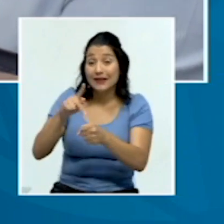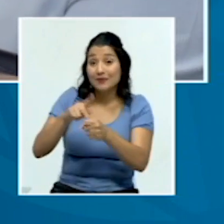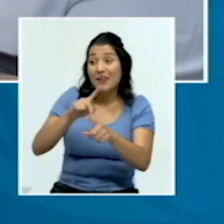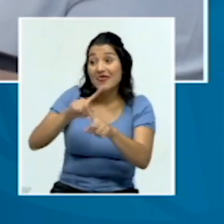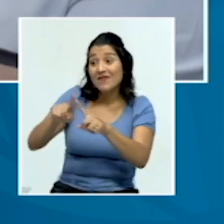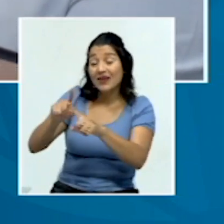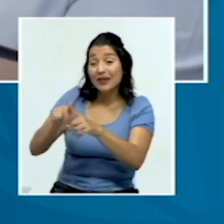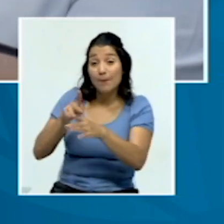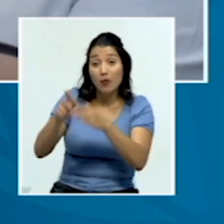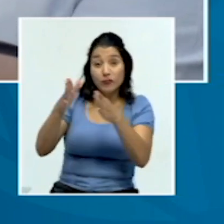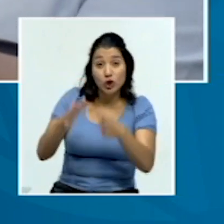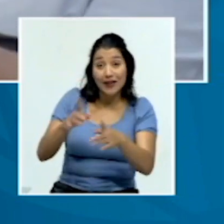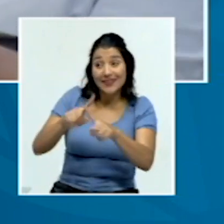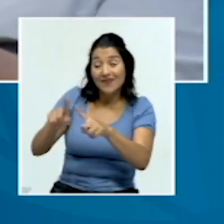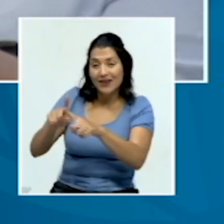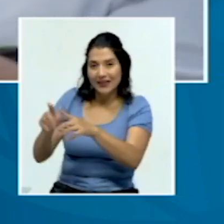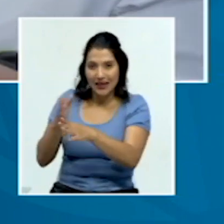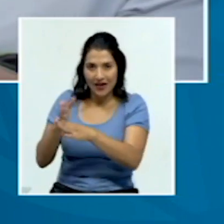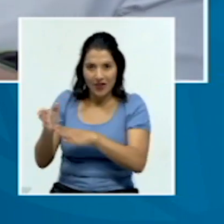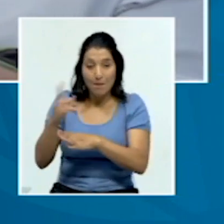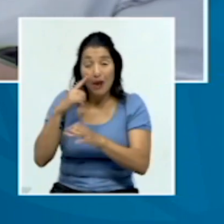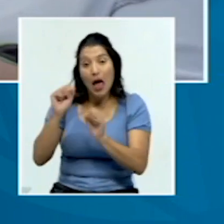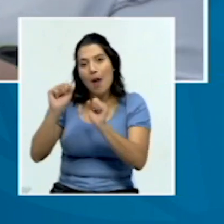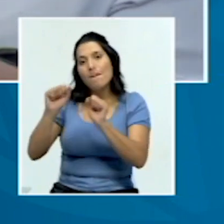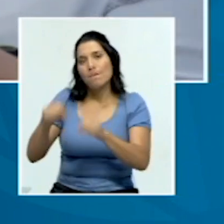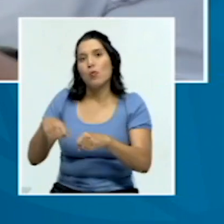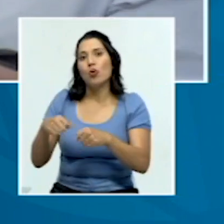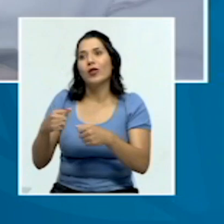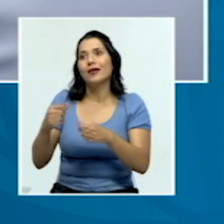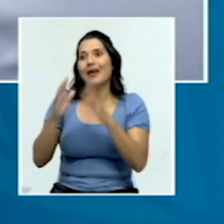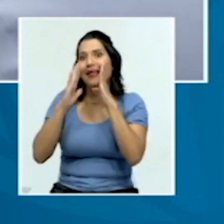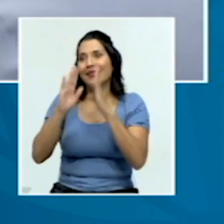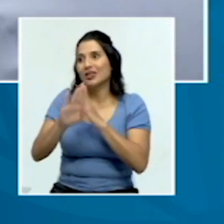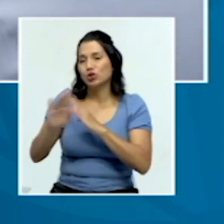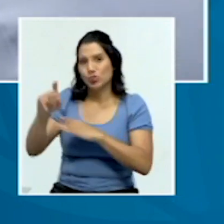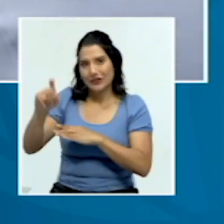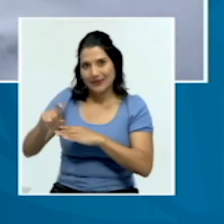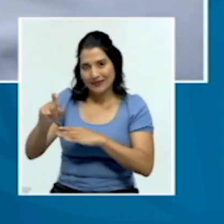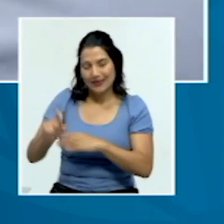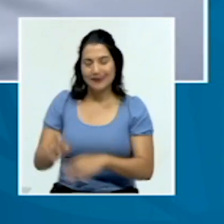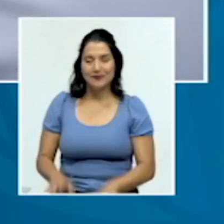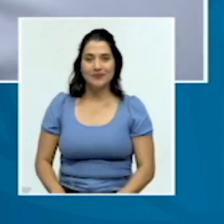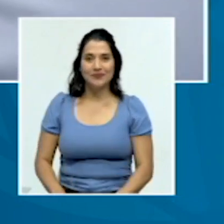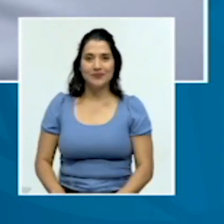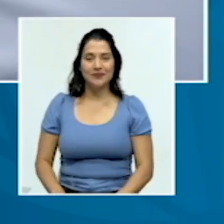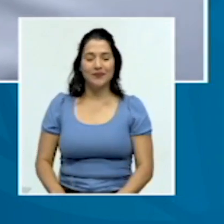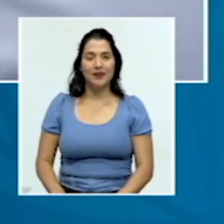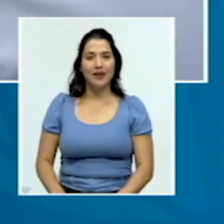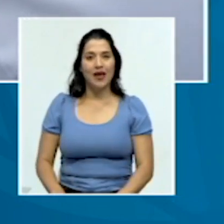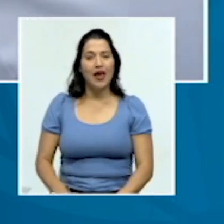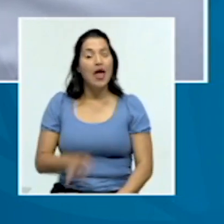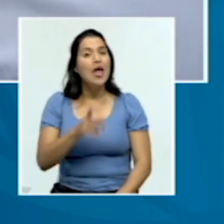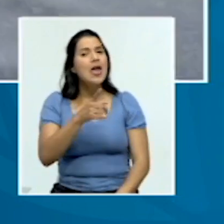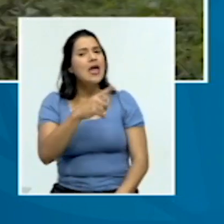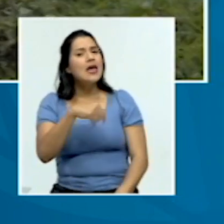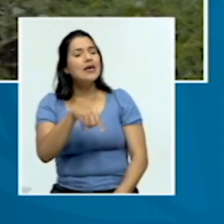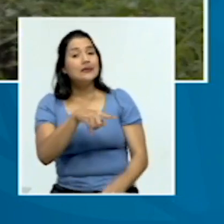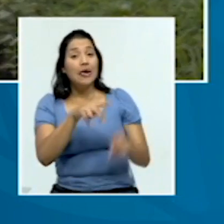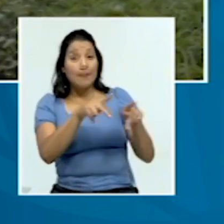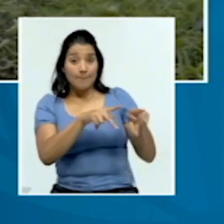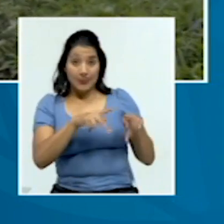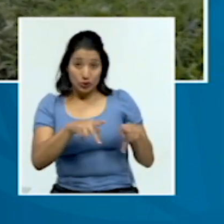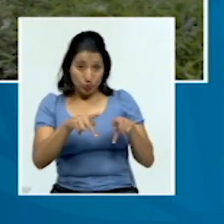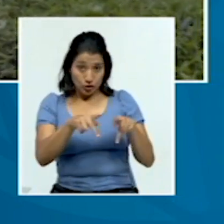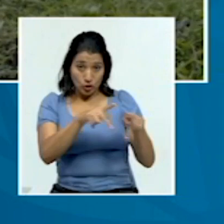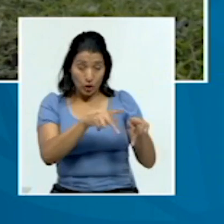puntos de vista que necesita esta comunidad. Estas personas, estos